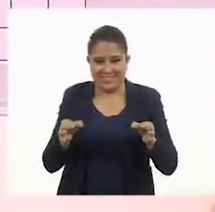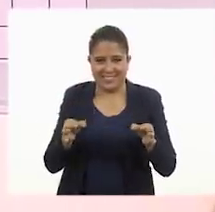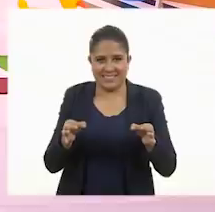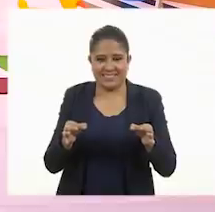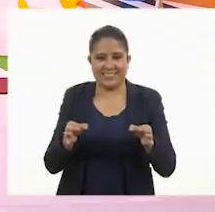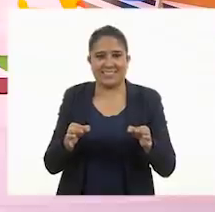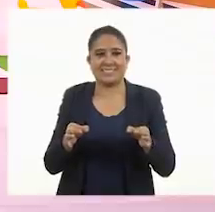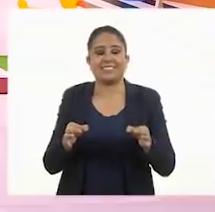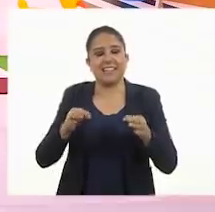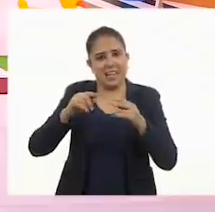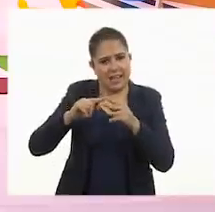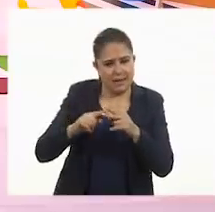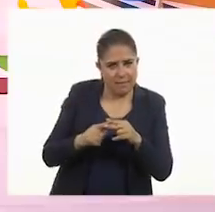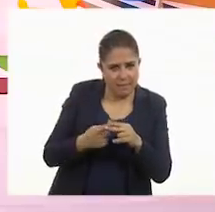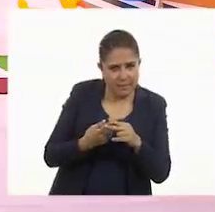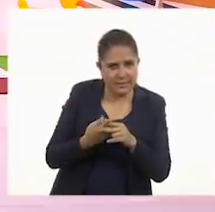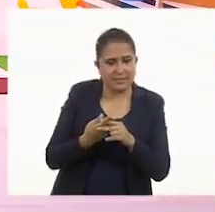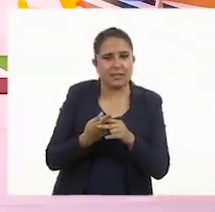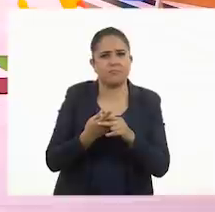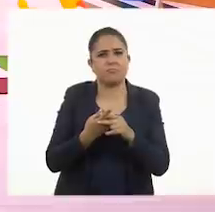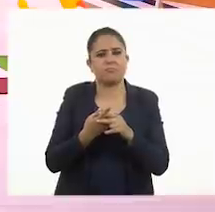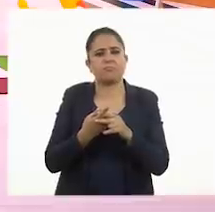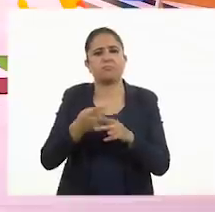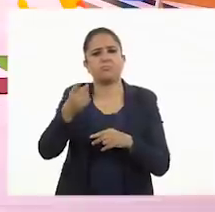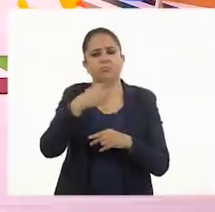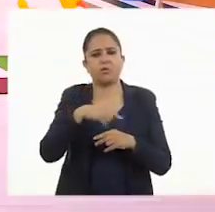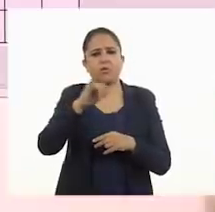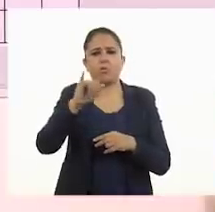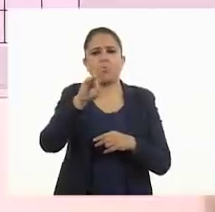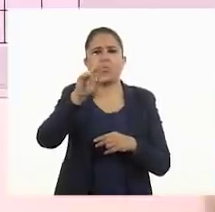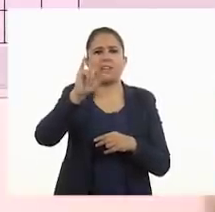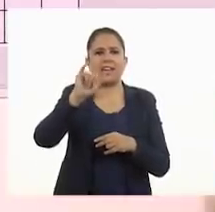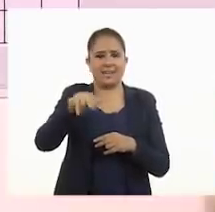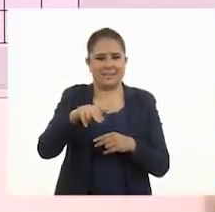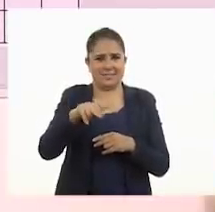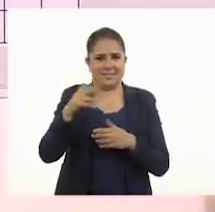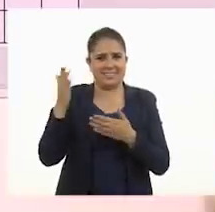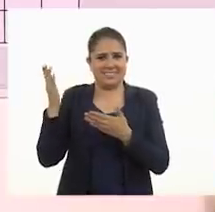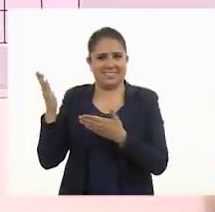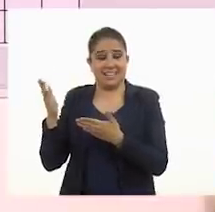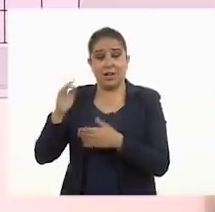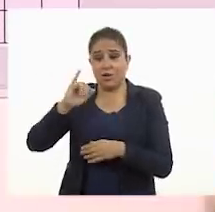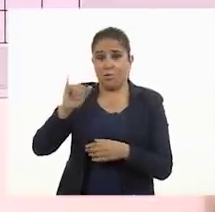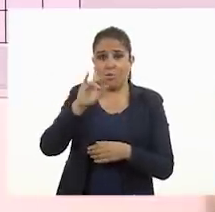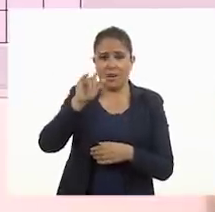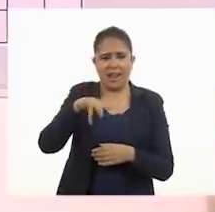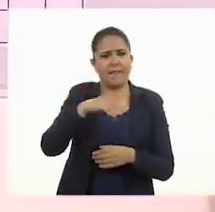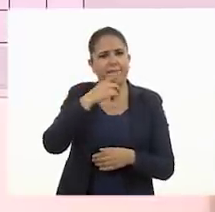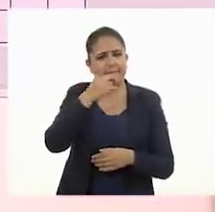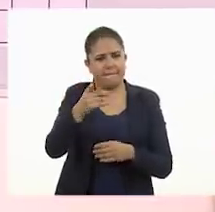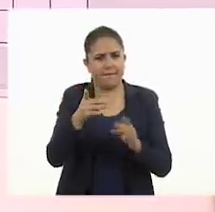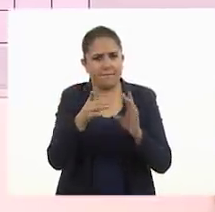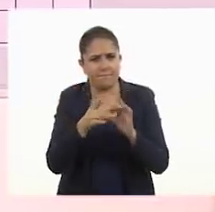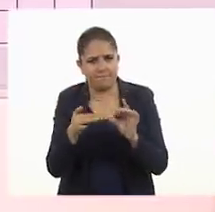Y empezamos con Julián. Y Julián nos dice,